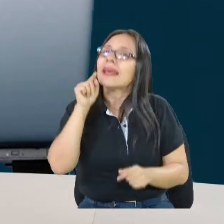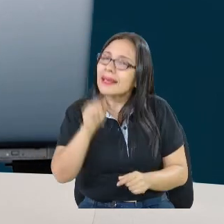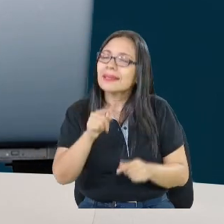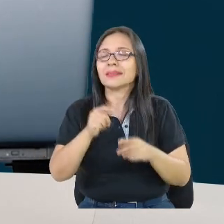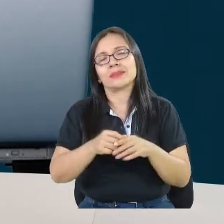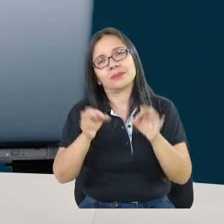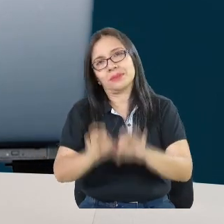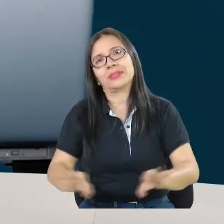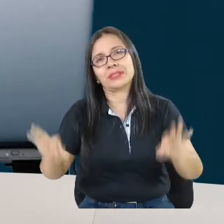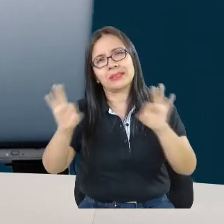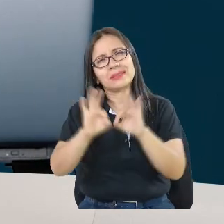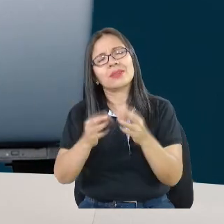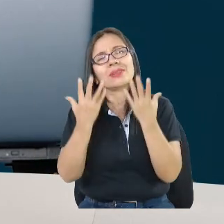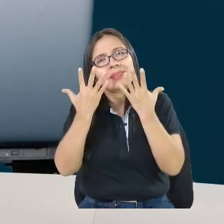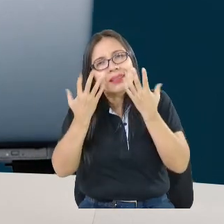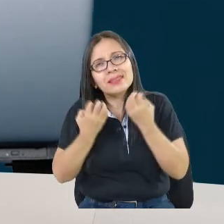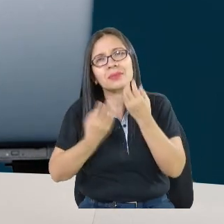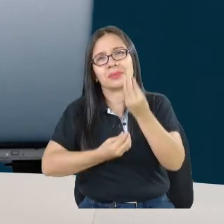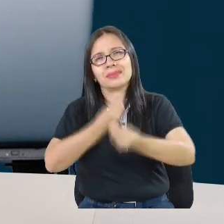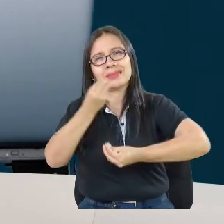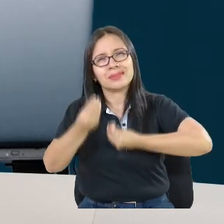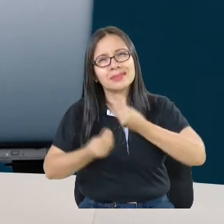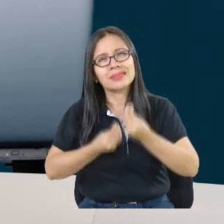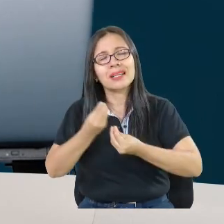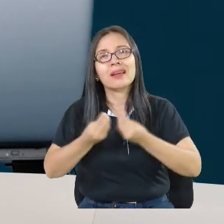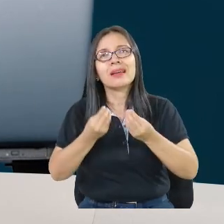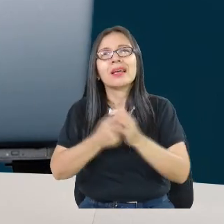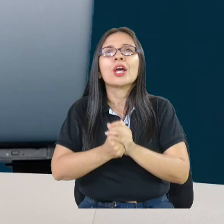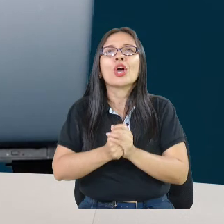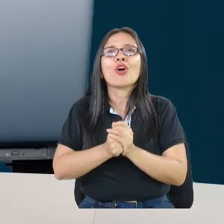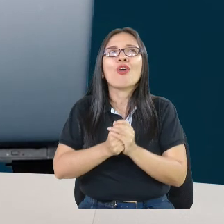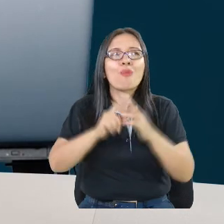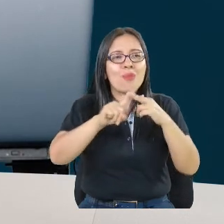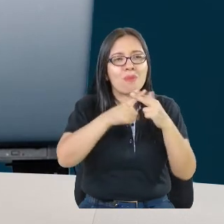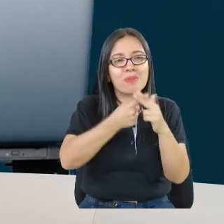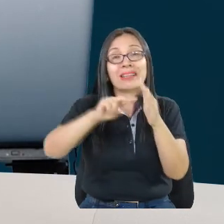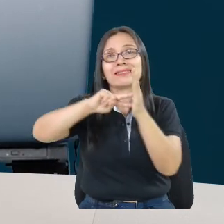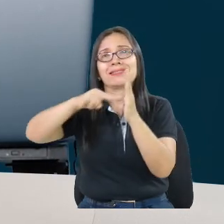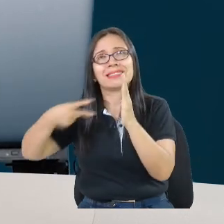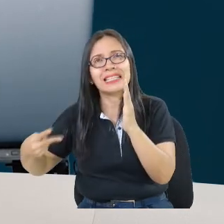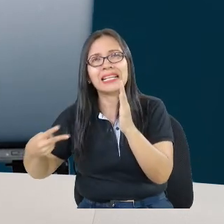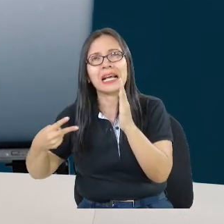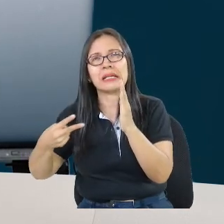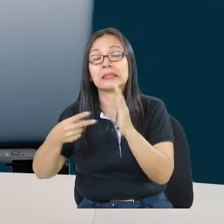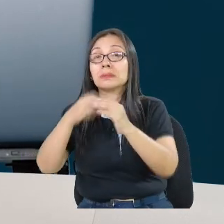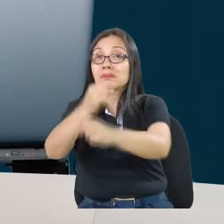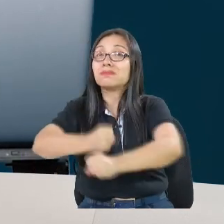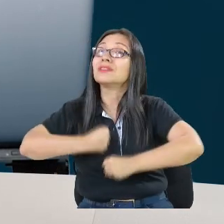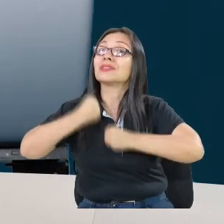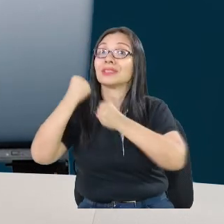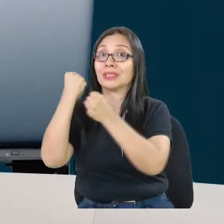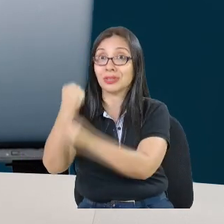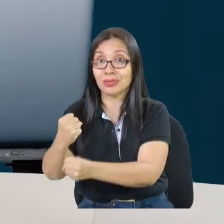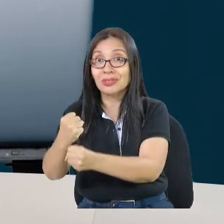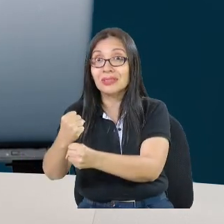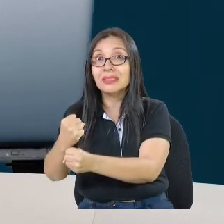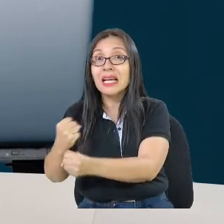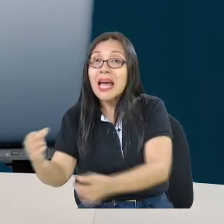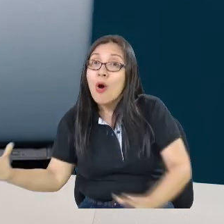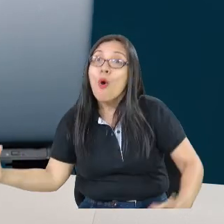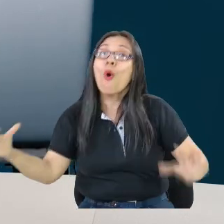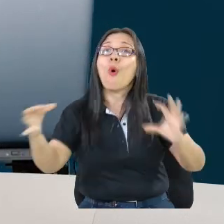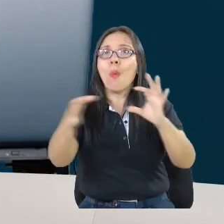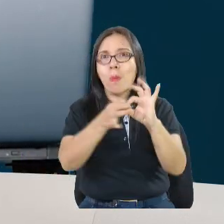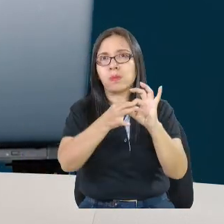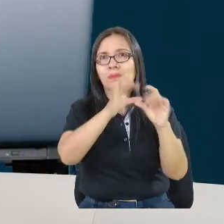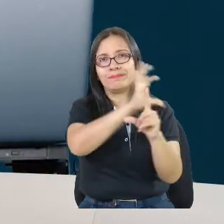dejar y es cómo la herramienta tecnológica es poderosa cuando está articulada con la comunidad